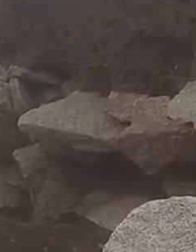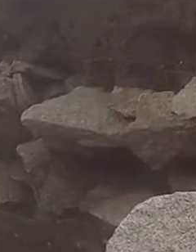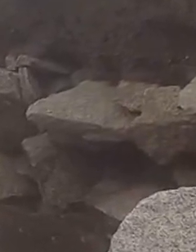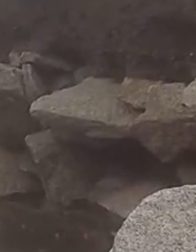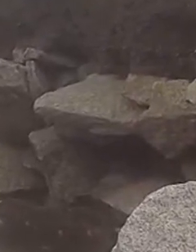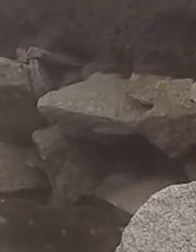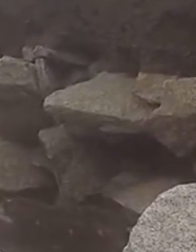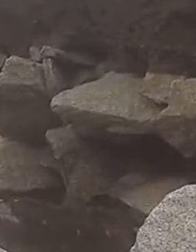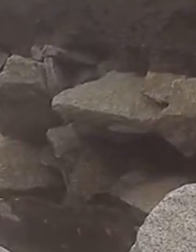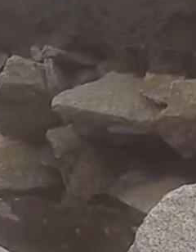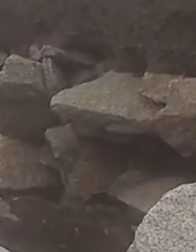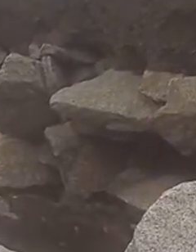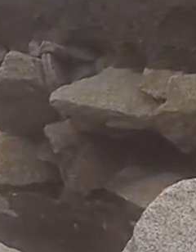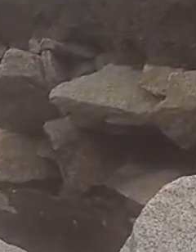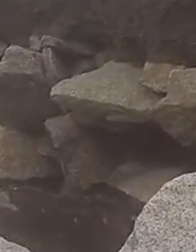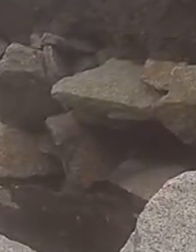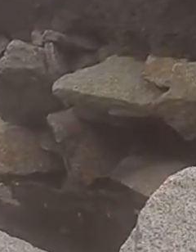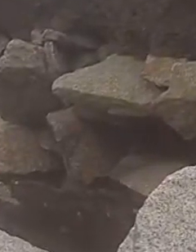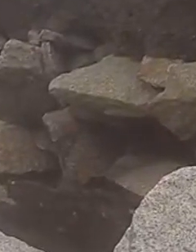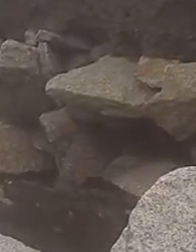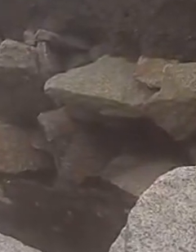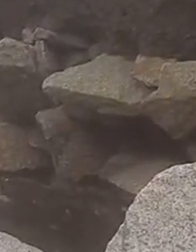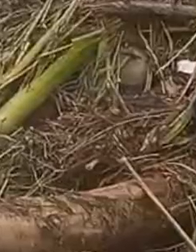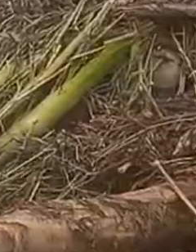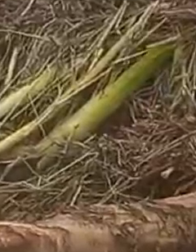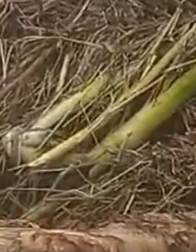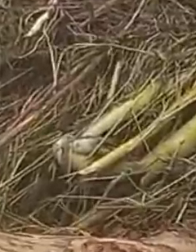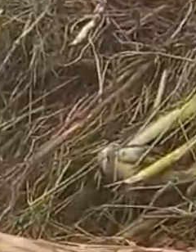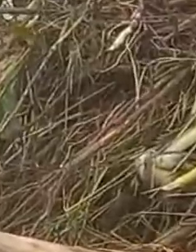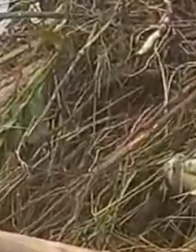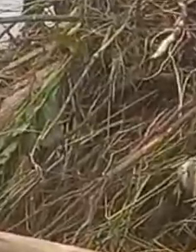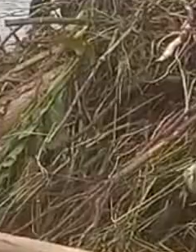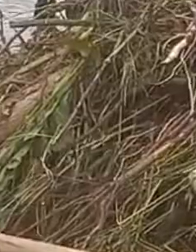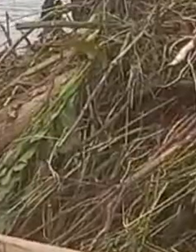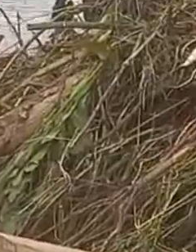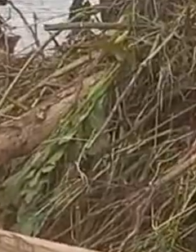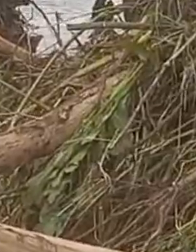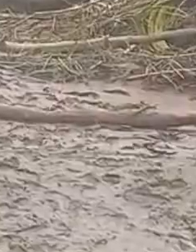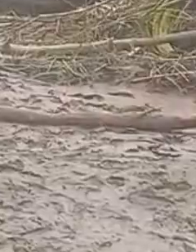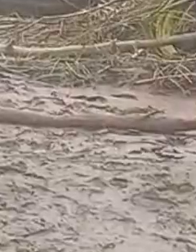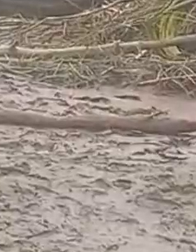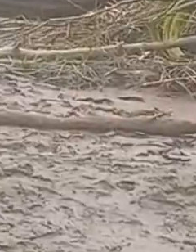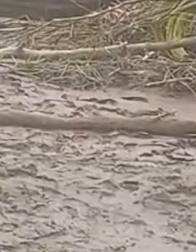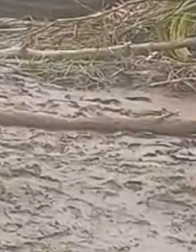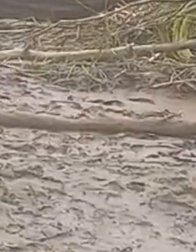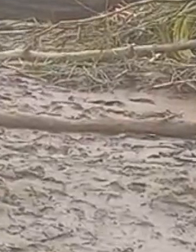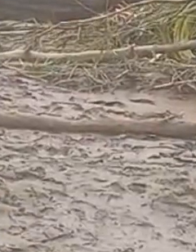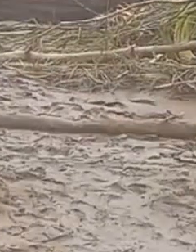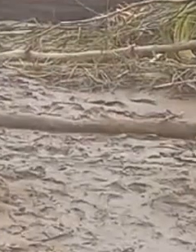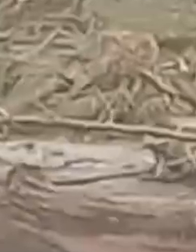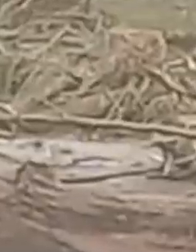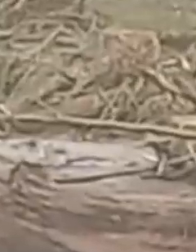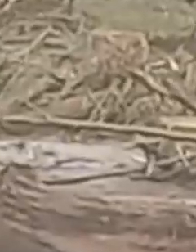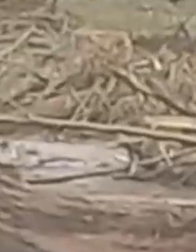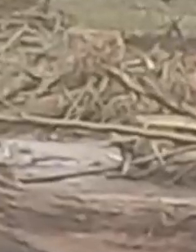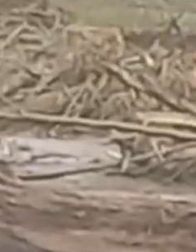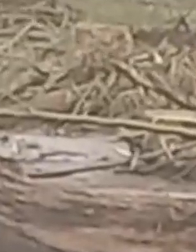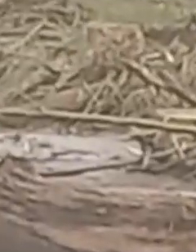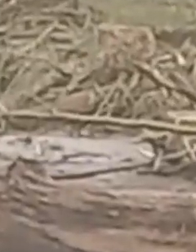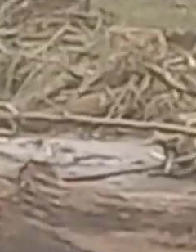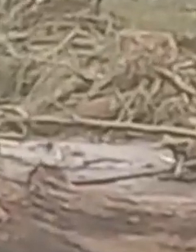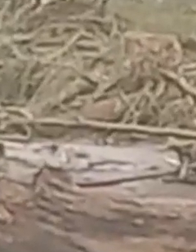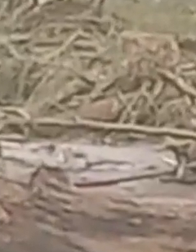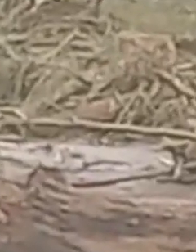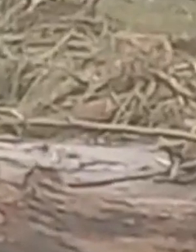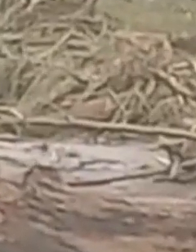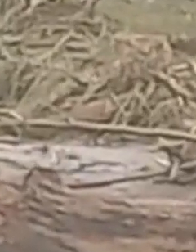Tras las afectaciones que la tormenta tropical Max, ahora degradada a baja presión remanente, provocara en el municipio de Tecpan de